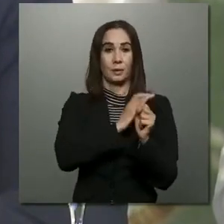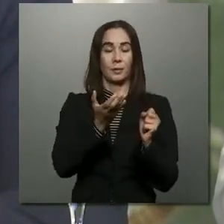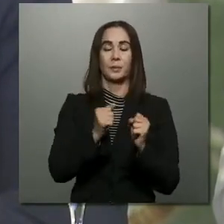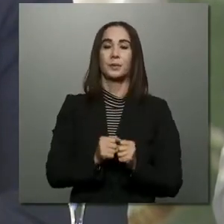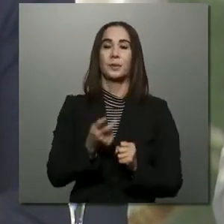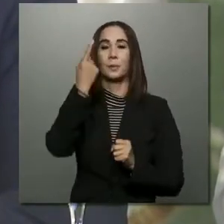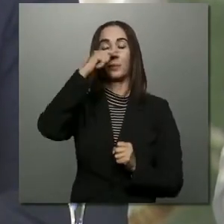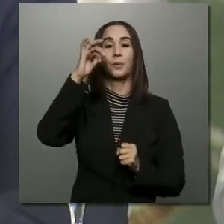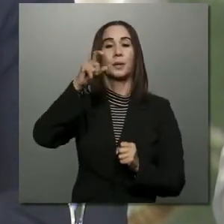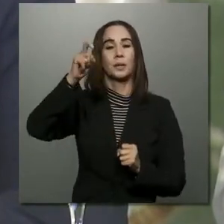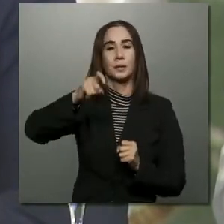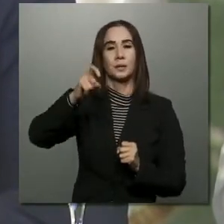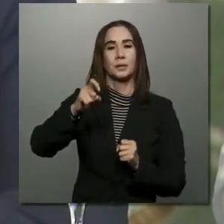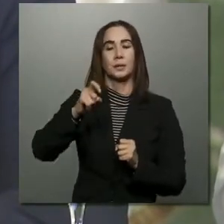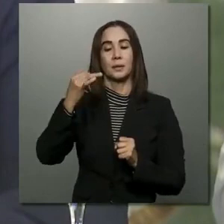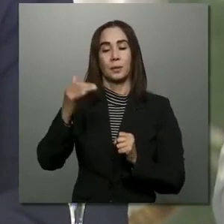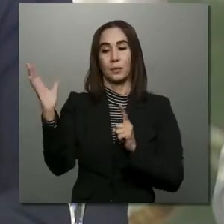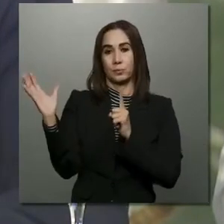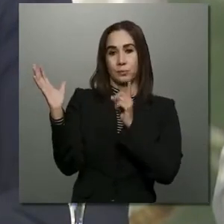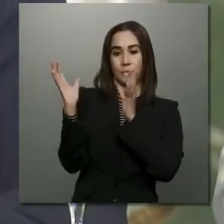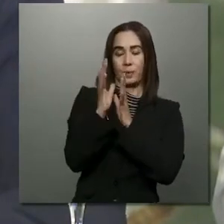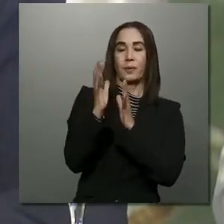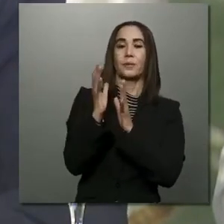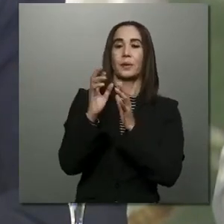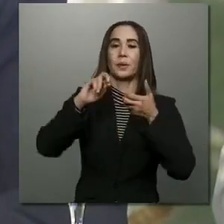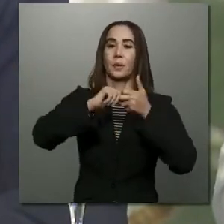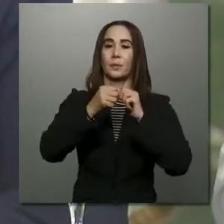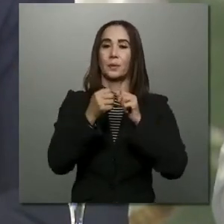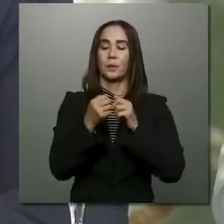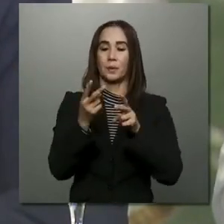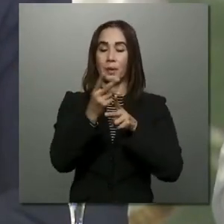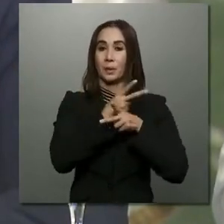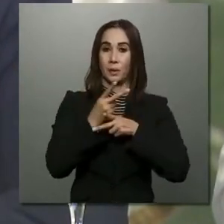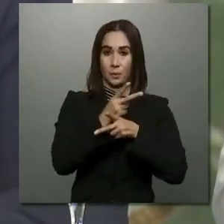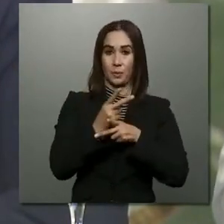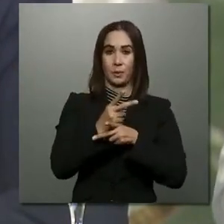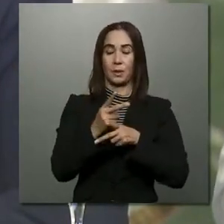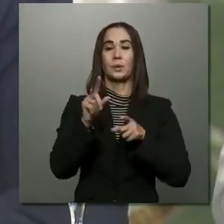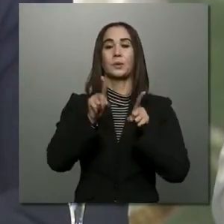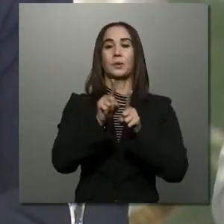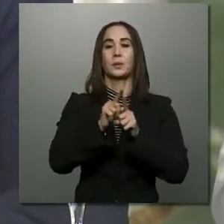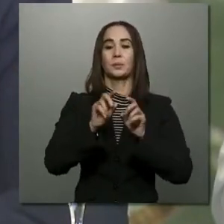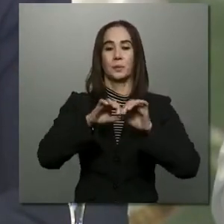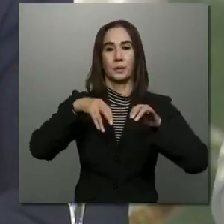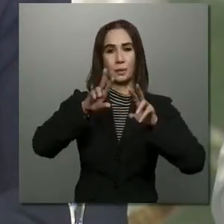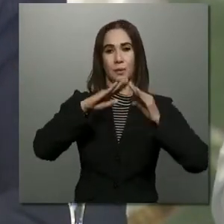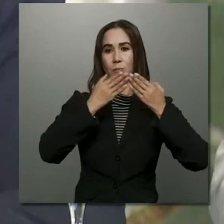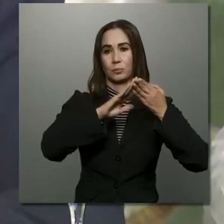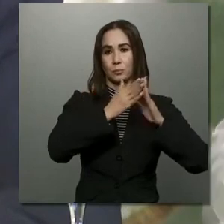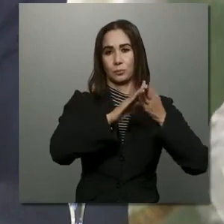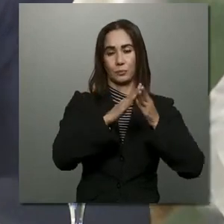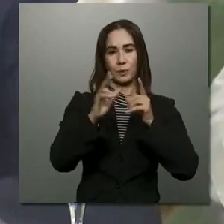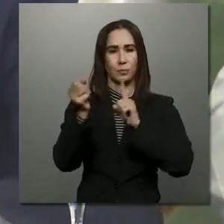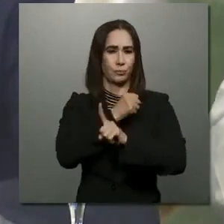imperante necesidad de enfrentar la problemática de la inseguridad ciudadana ante el recrudecimiento de los